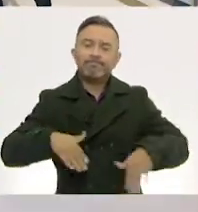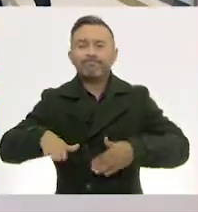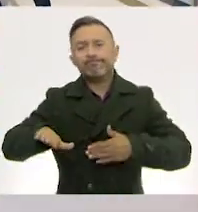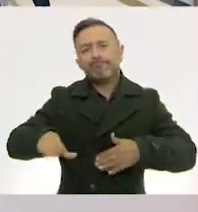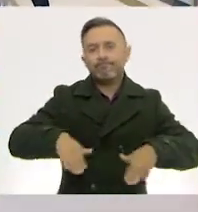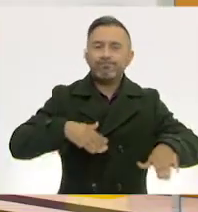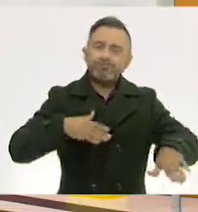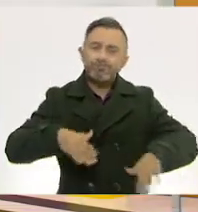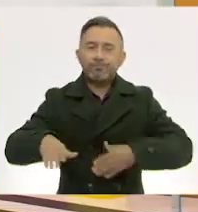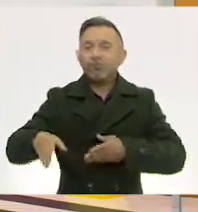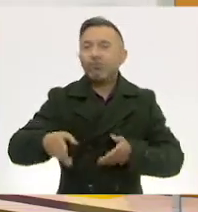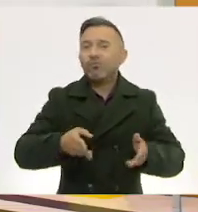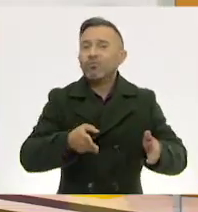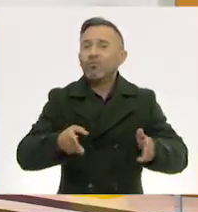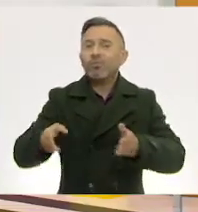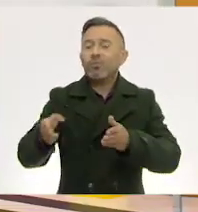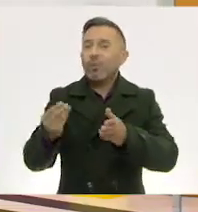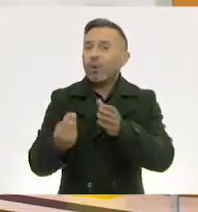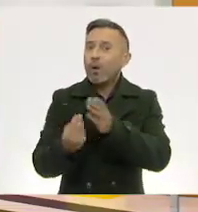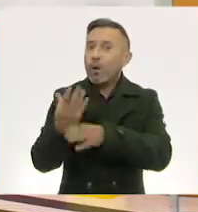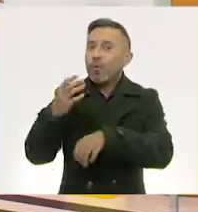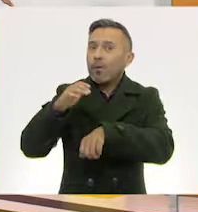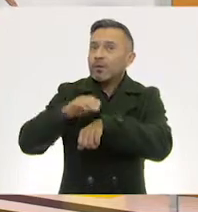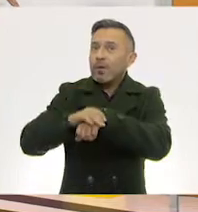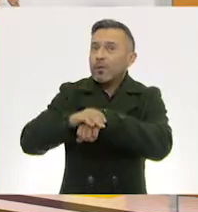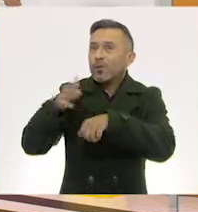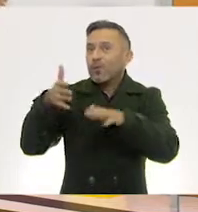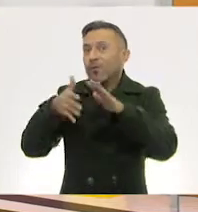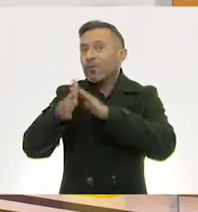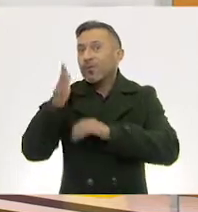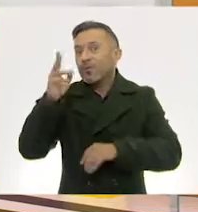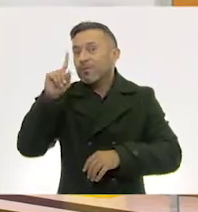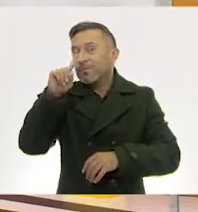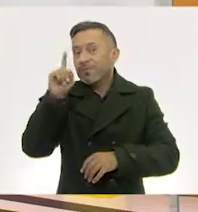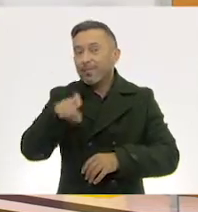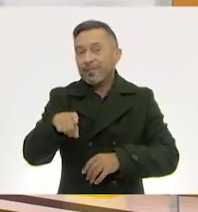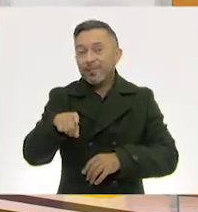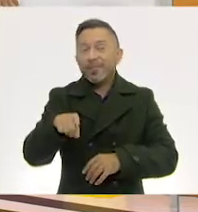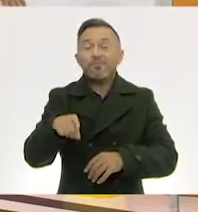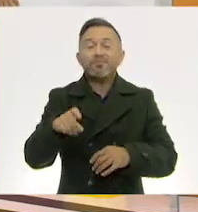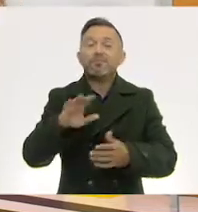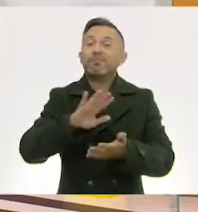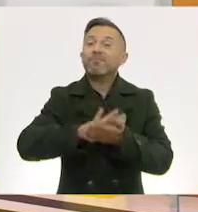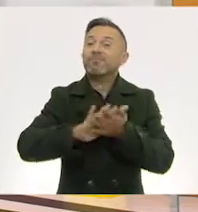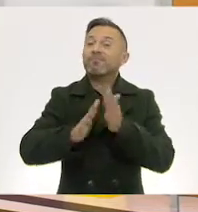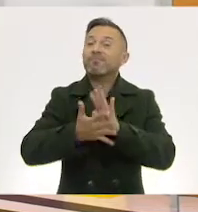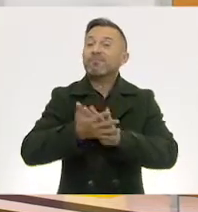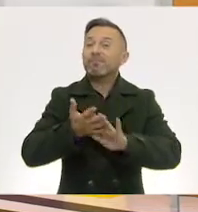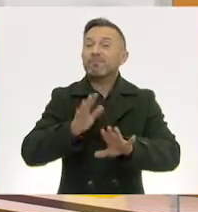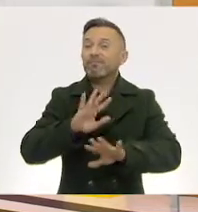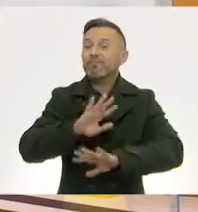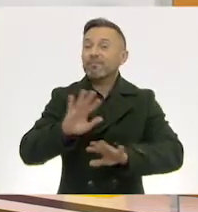amigos. Y color en colorado, esta historia se ha acabado. Y